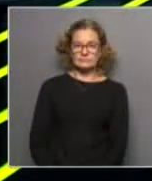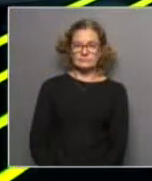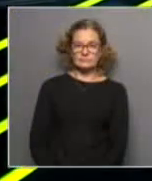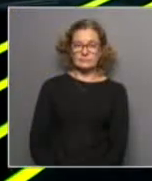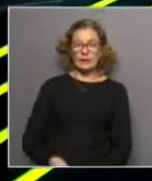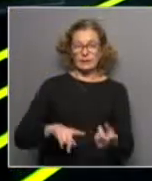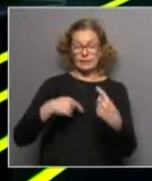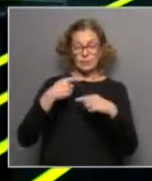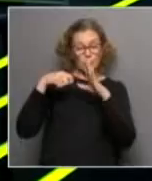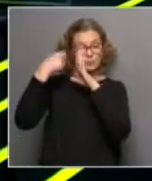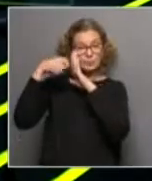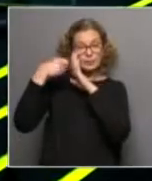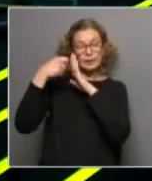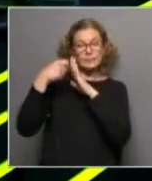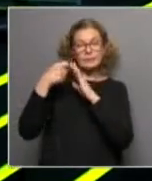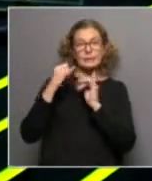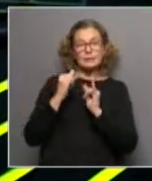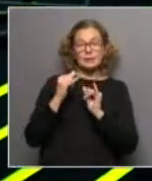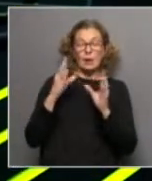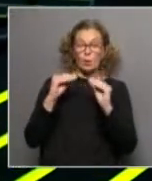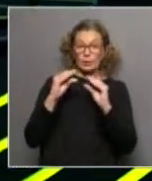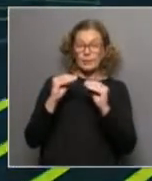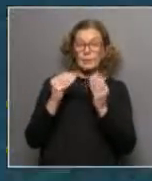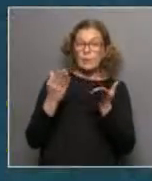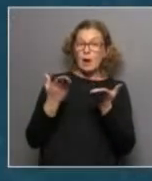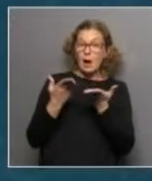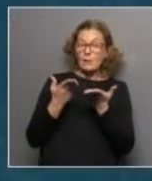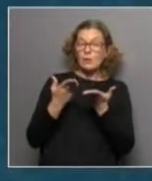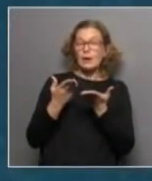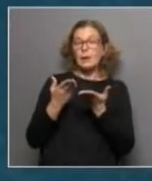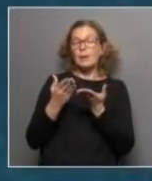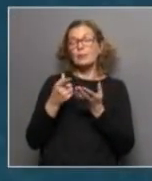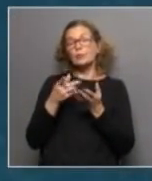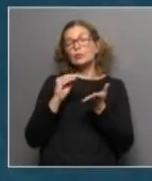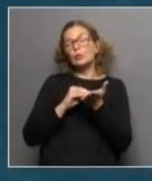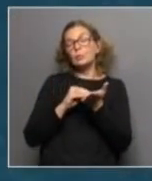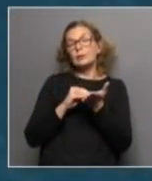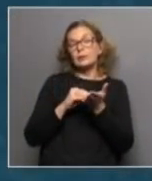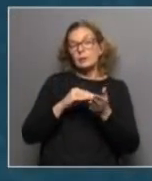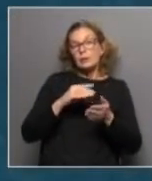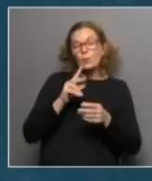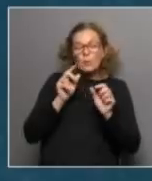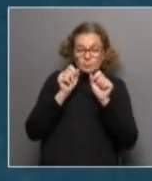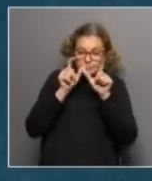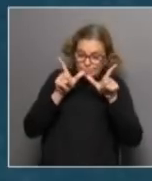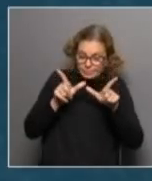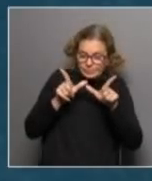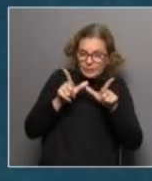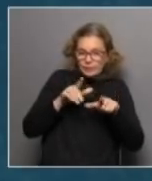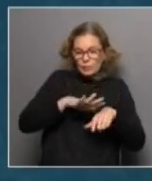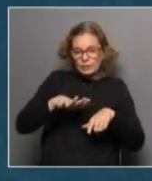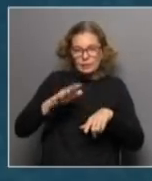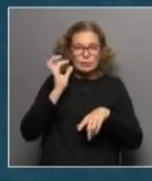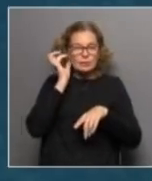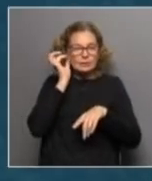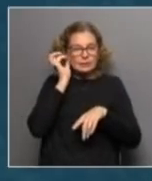Seguimos en La Letra Chica y en este bloque vamos a hablar sobre la atención a las niñas, niños y adolescentes y vamos a hablar sobre